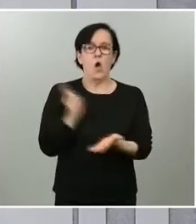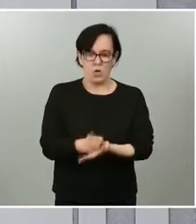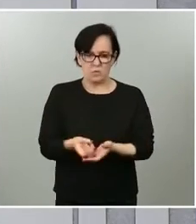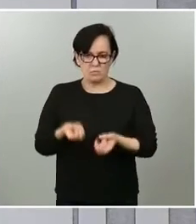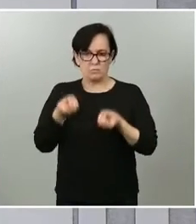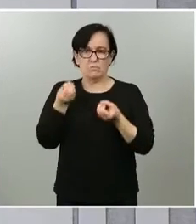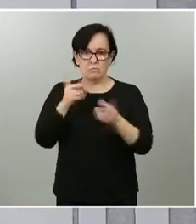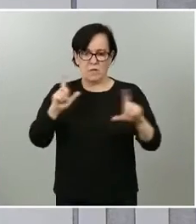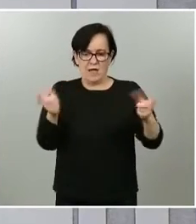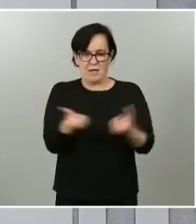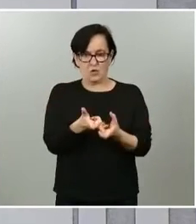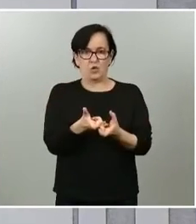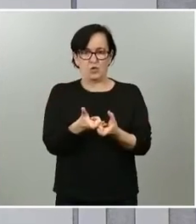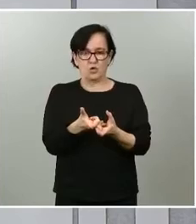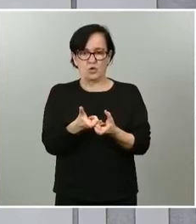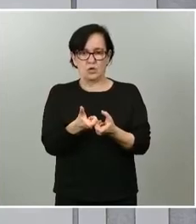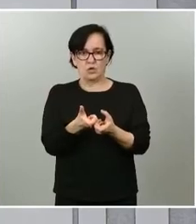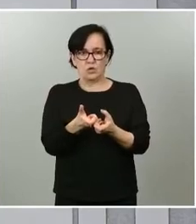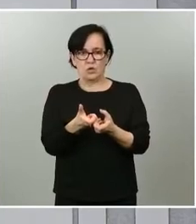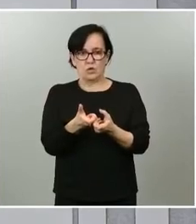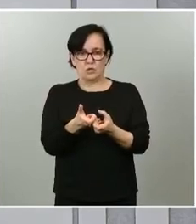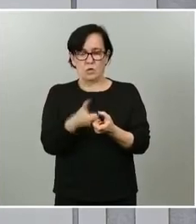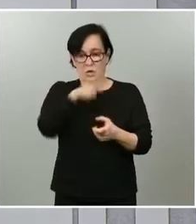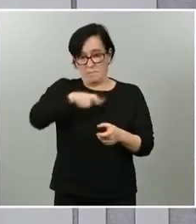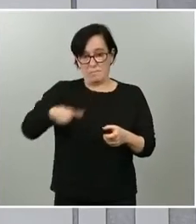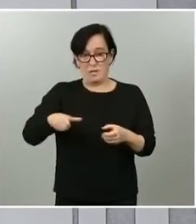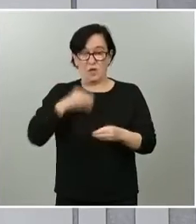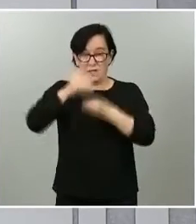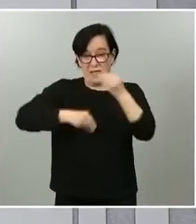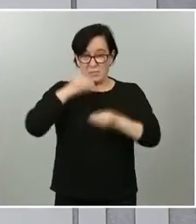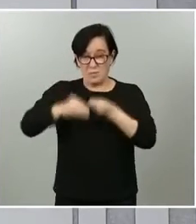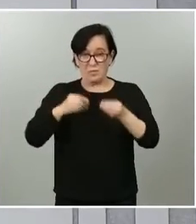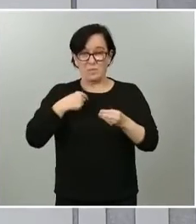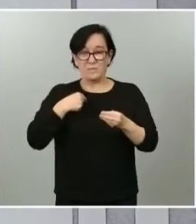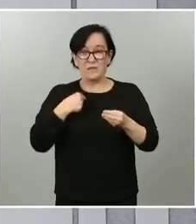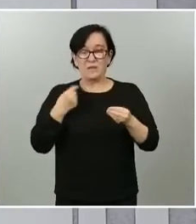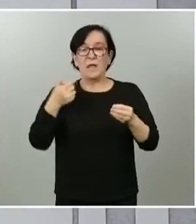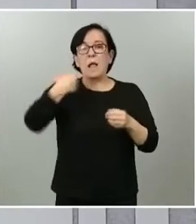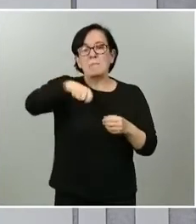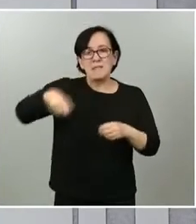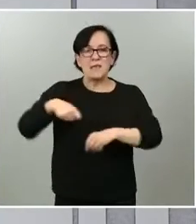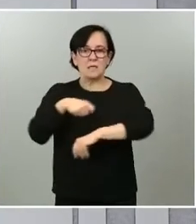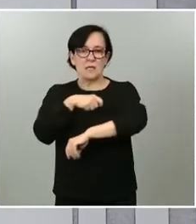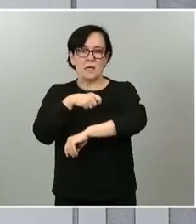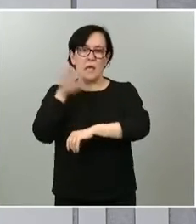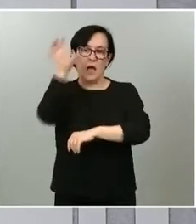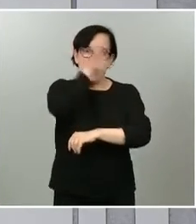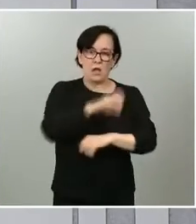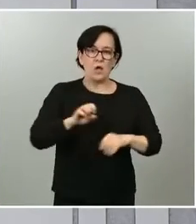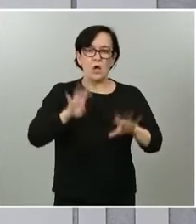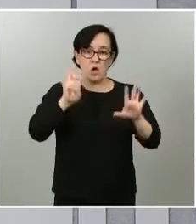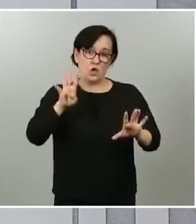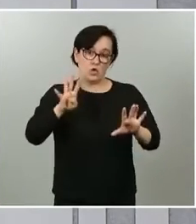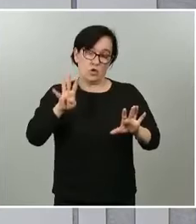que hemos tenido el conjunto de las personas que hemos conformado esta cita de presidentes autonómicos en esta novena conferencia